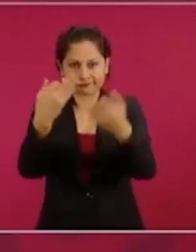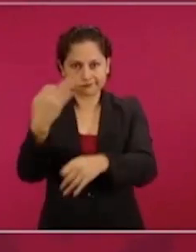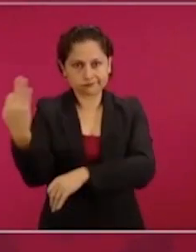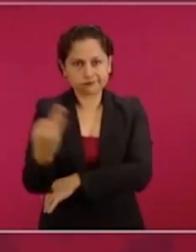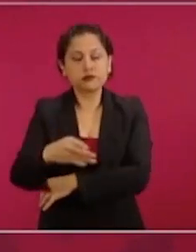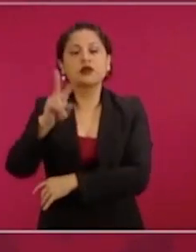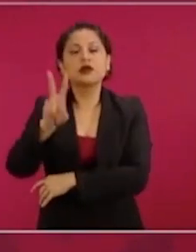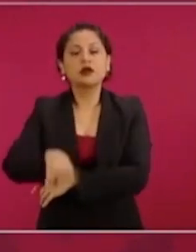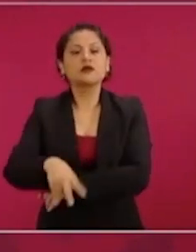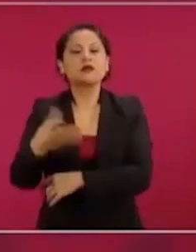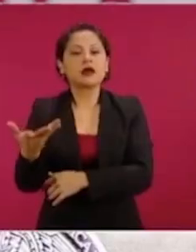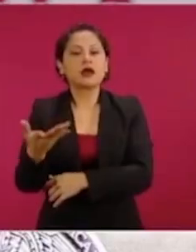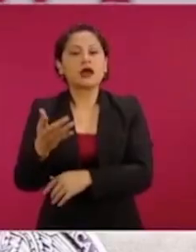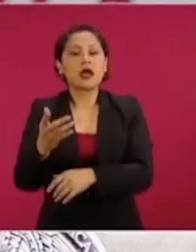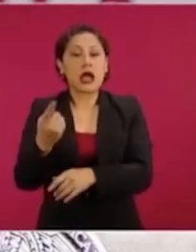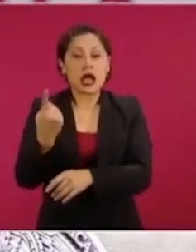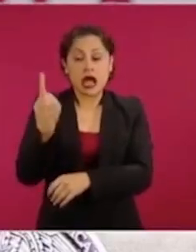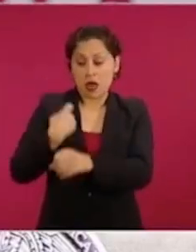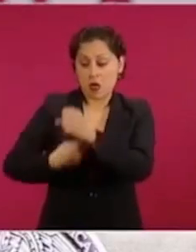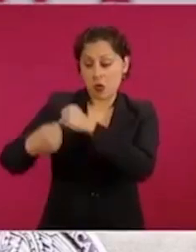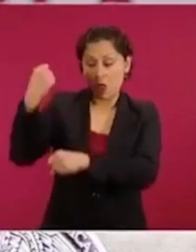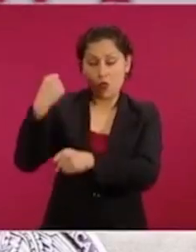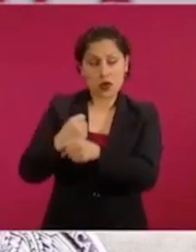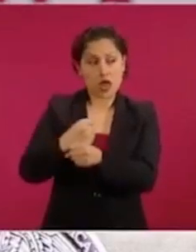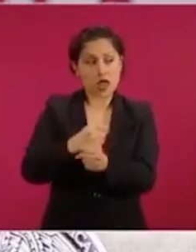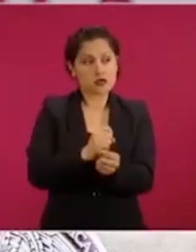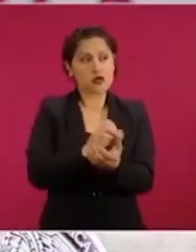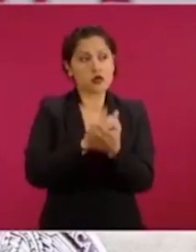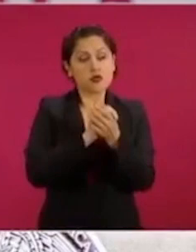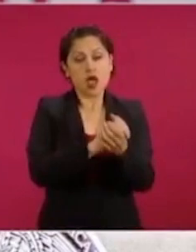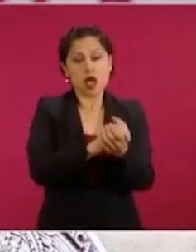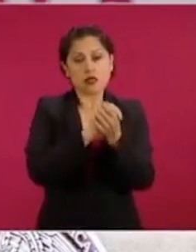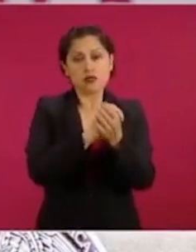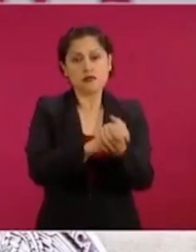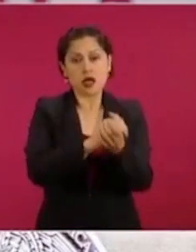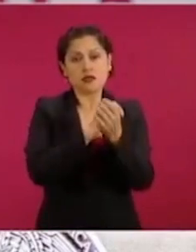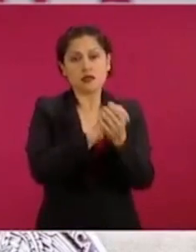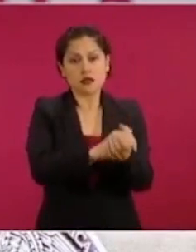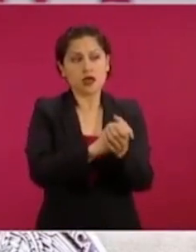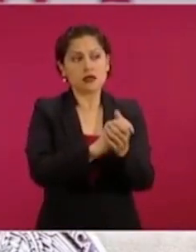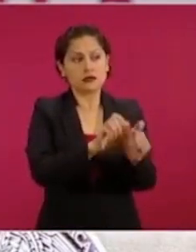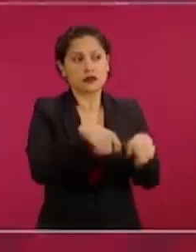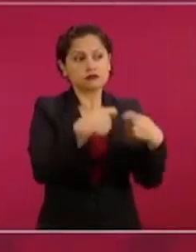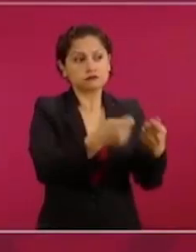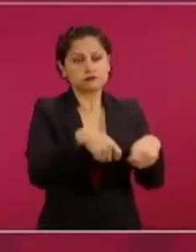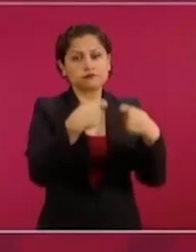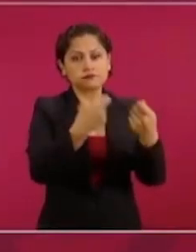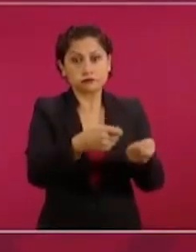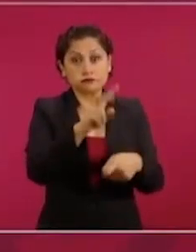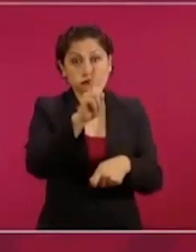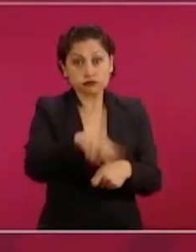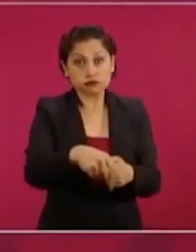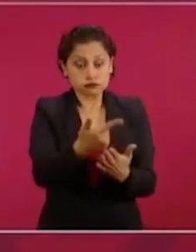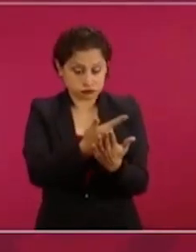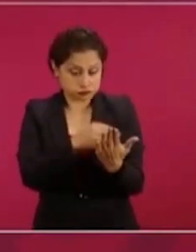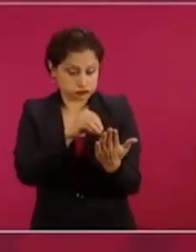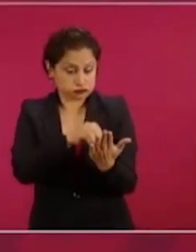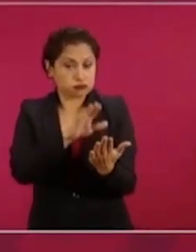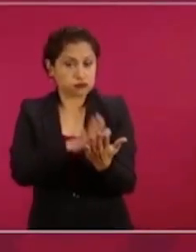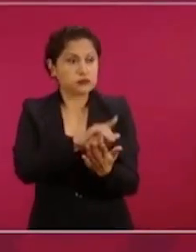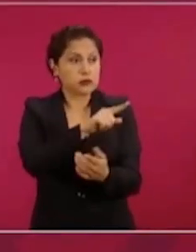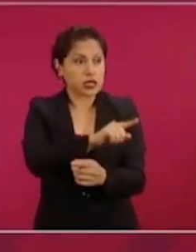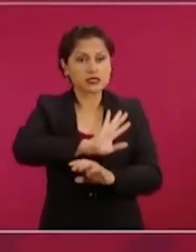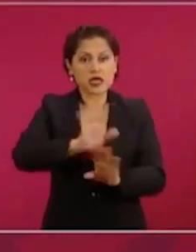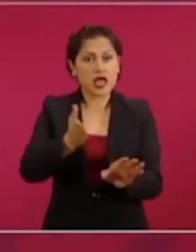que se asignaron el año pasado han empezado a pagar la gente, la gran mayoría. Hay una recuperación, dirían, el